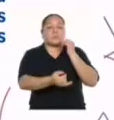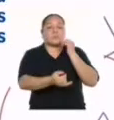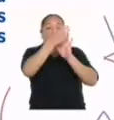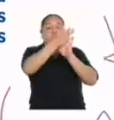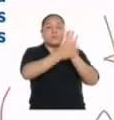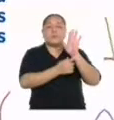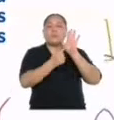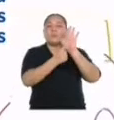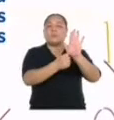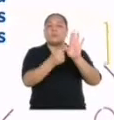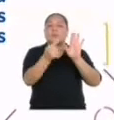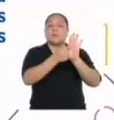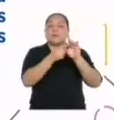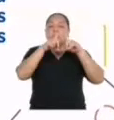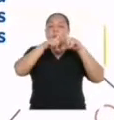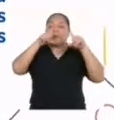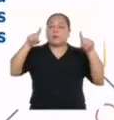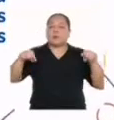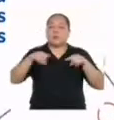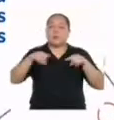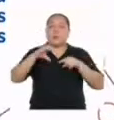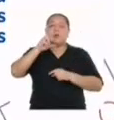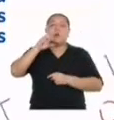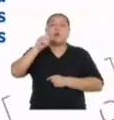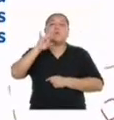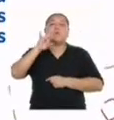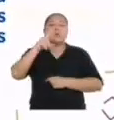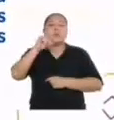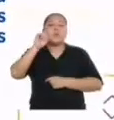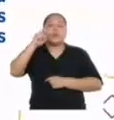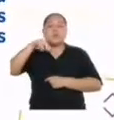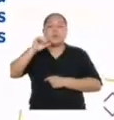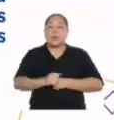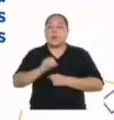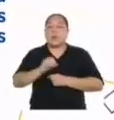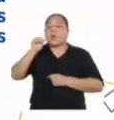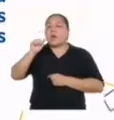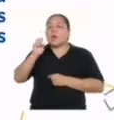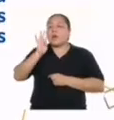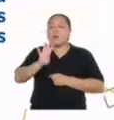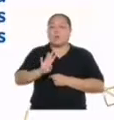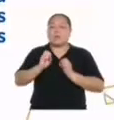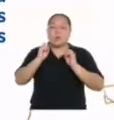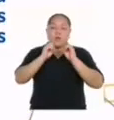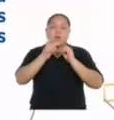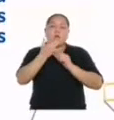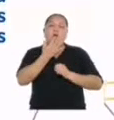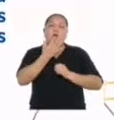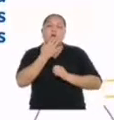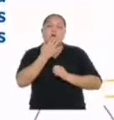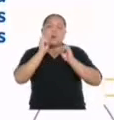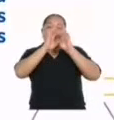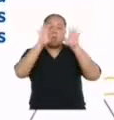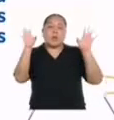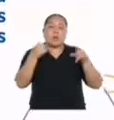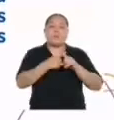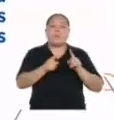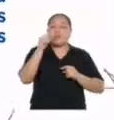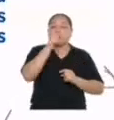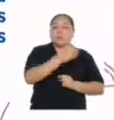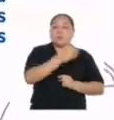tarjeta, debes hacerla en una cartulina A4, de preferencia de color claro. Pero si utilizas una de color oscuro,